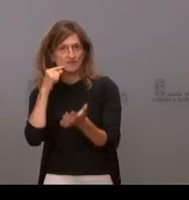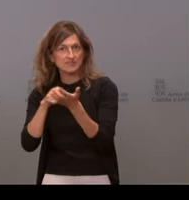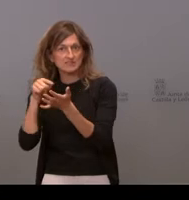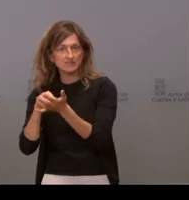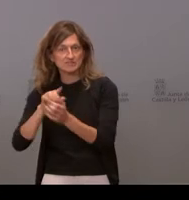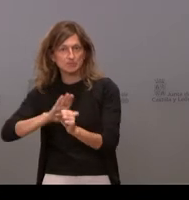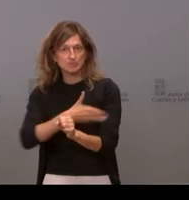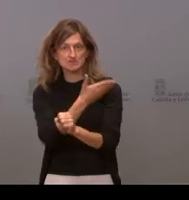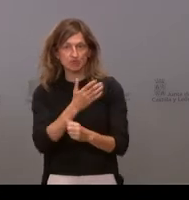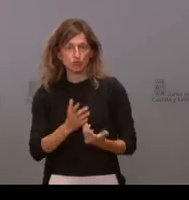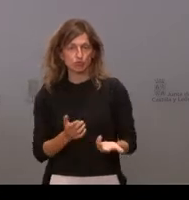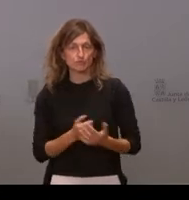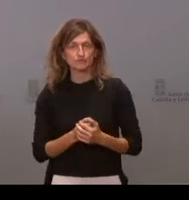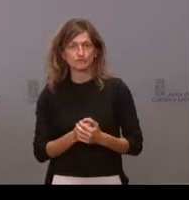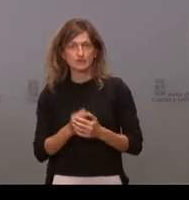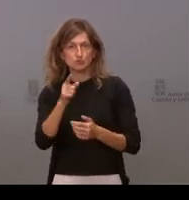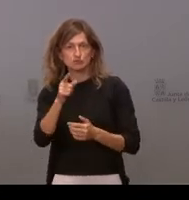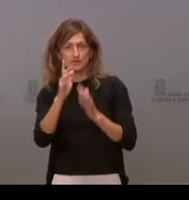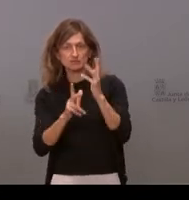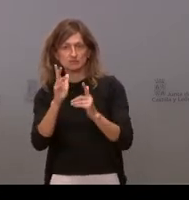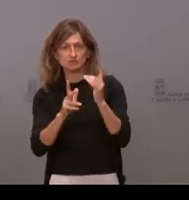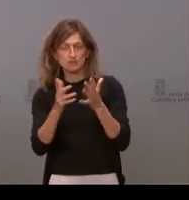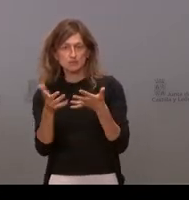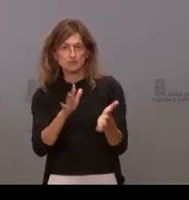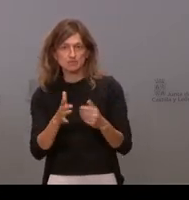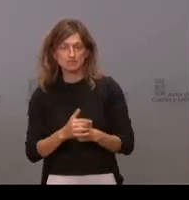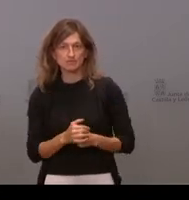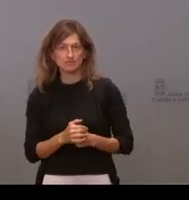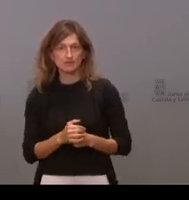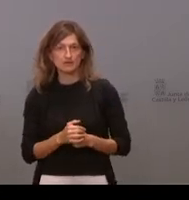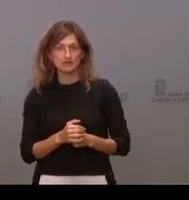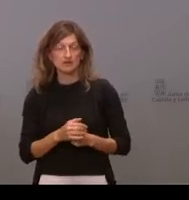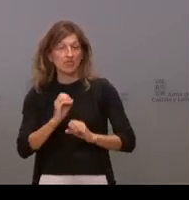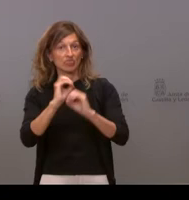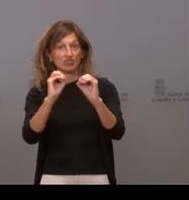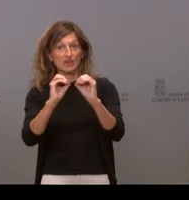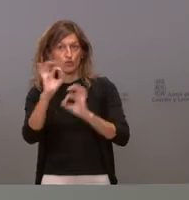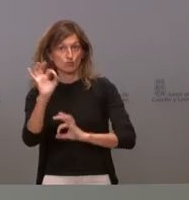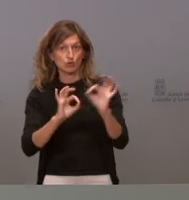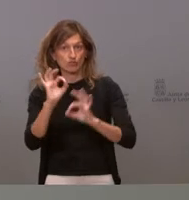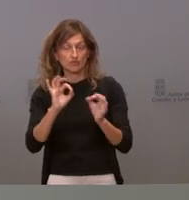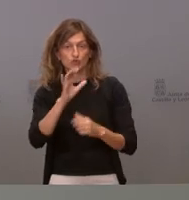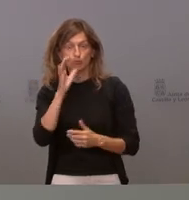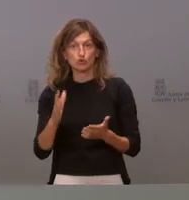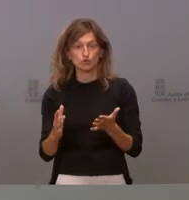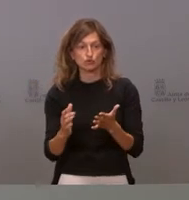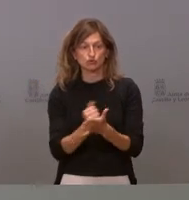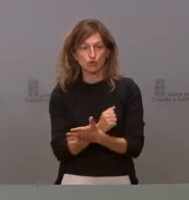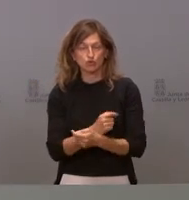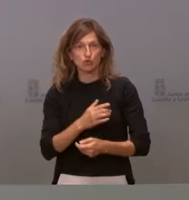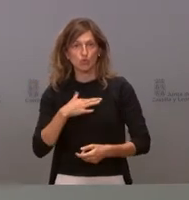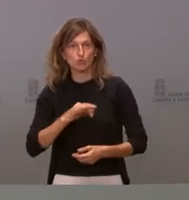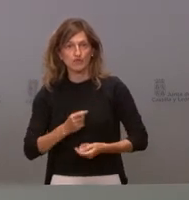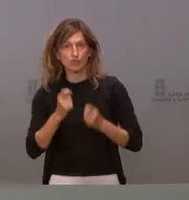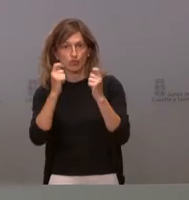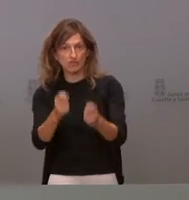dado para vacunarse si tienen alguna estimación porque el 0% ¿por qué? porque a todo el mundo le vamos a dar la posibilidad